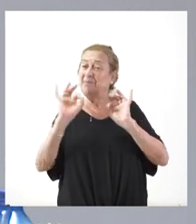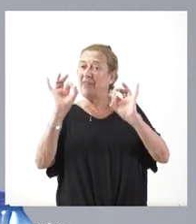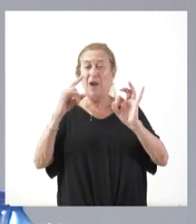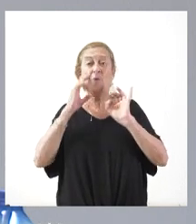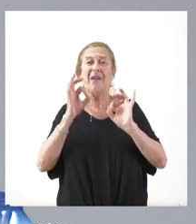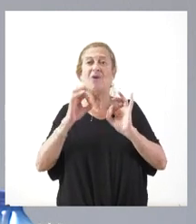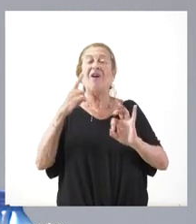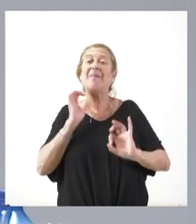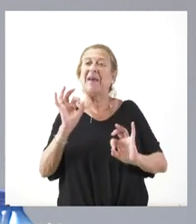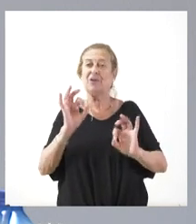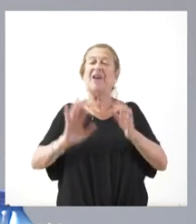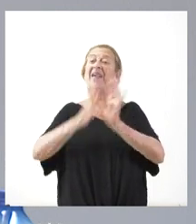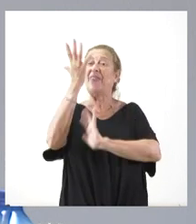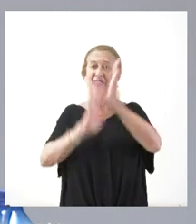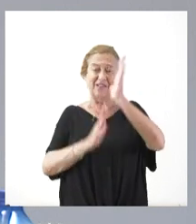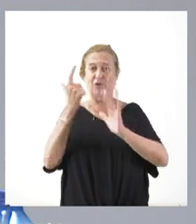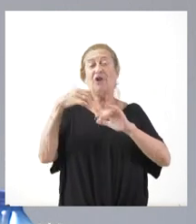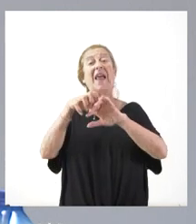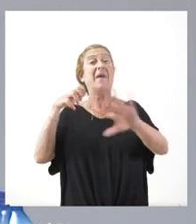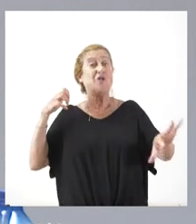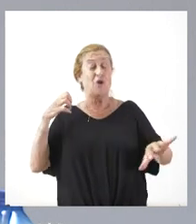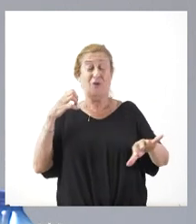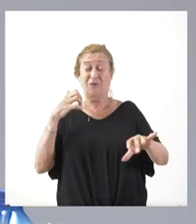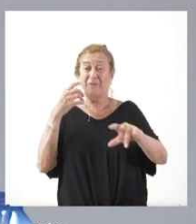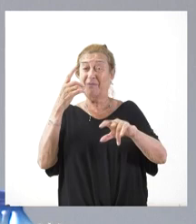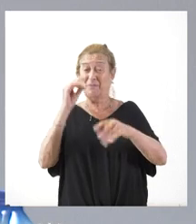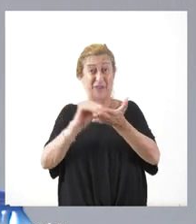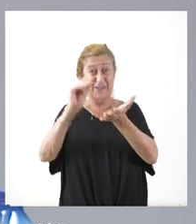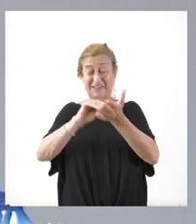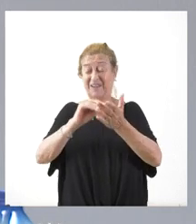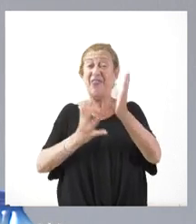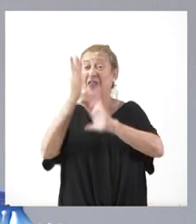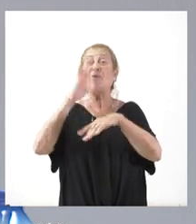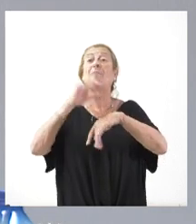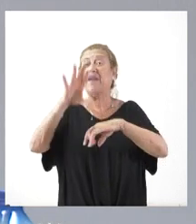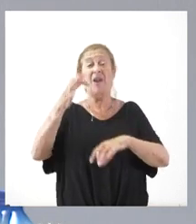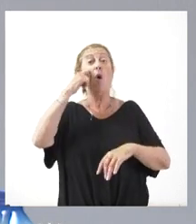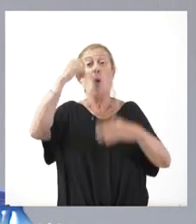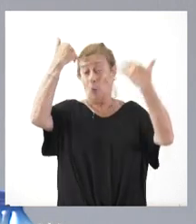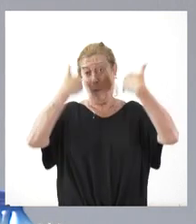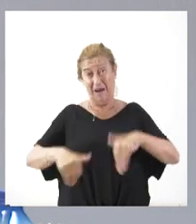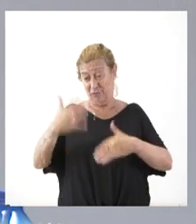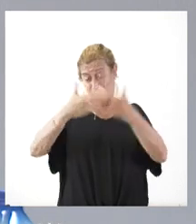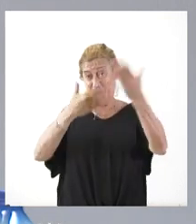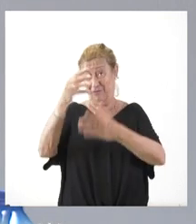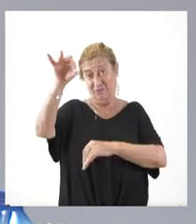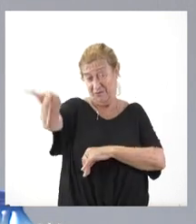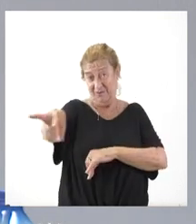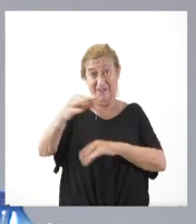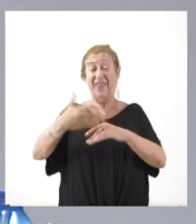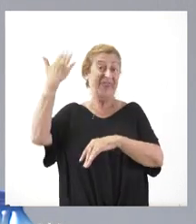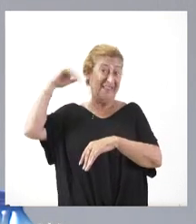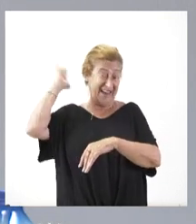riesgos de los incendios. La mayor parte de los incendios tiene la mano humana como principal acción detrás de estos